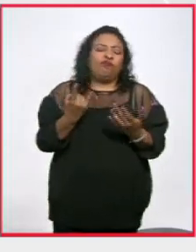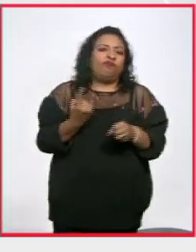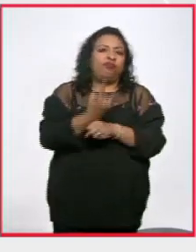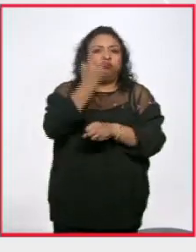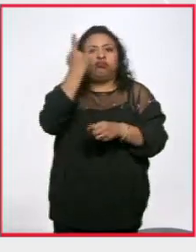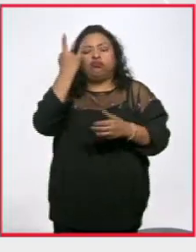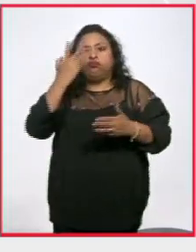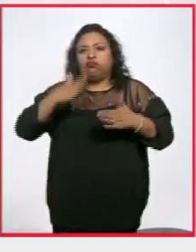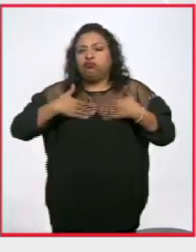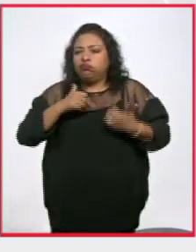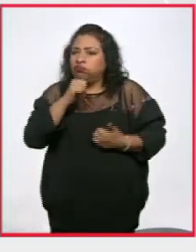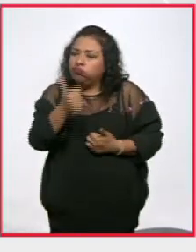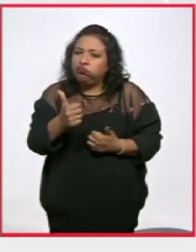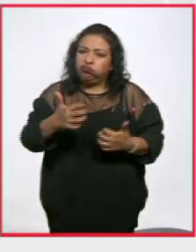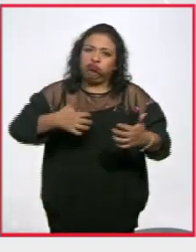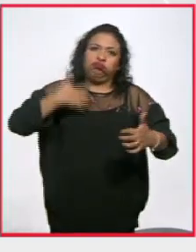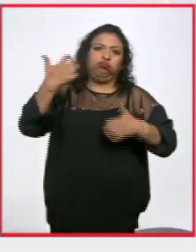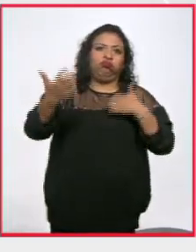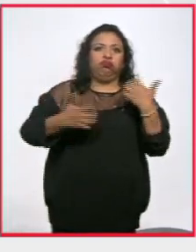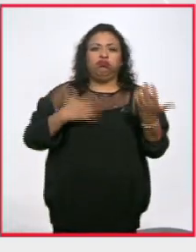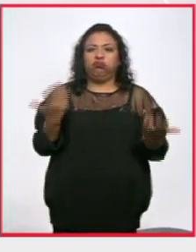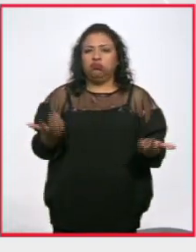desconfianza el enojo